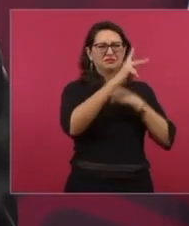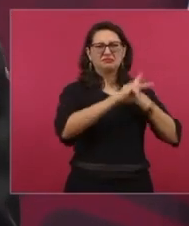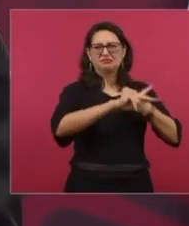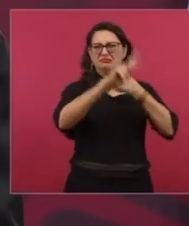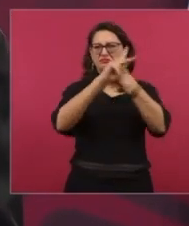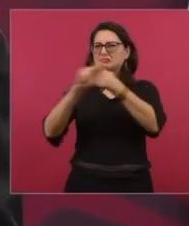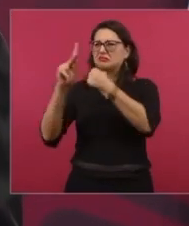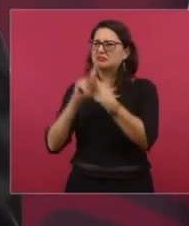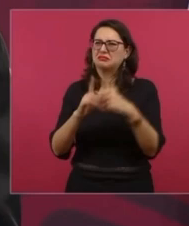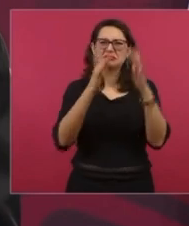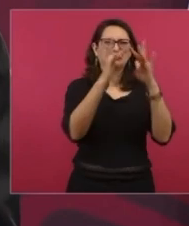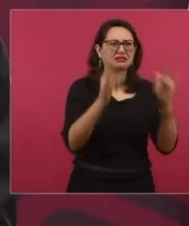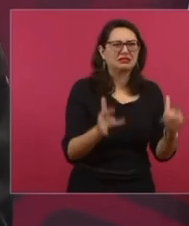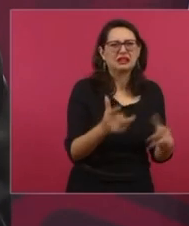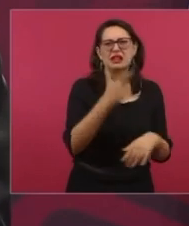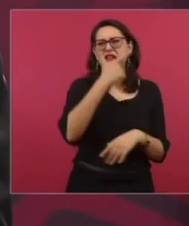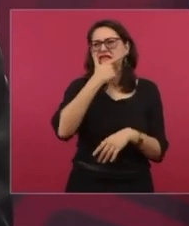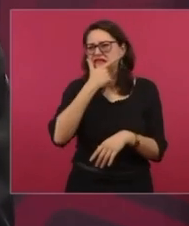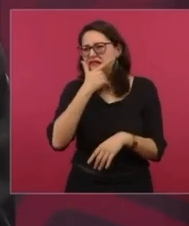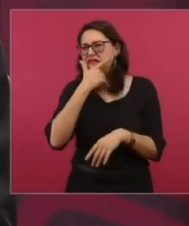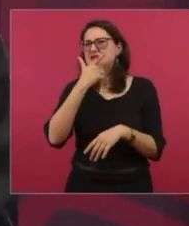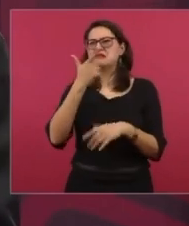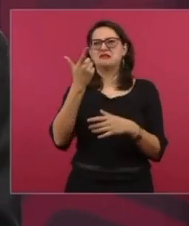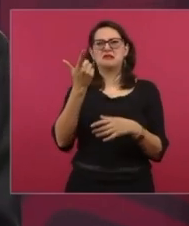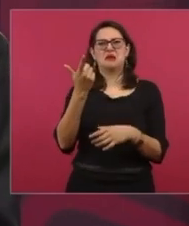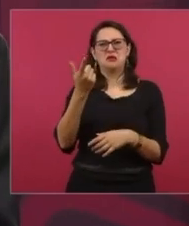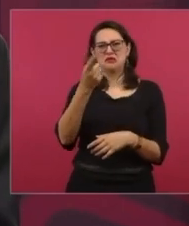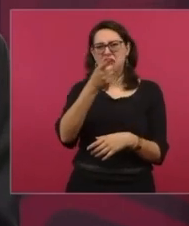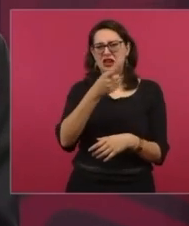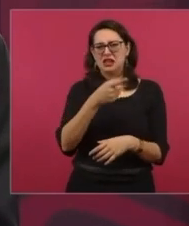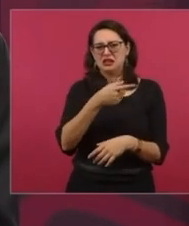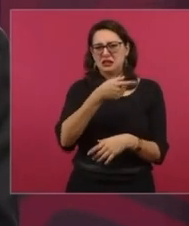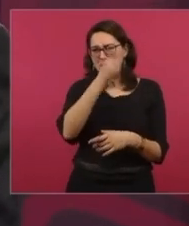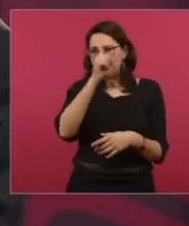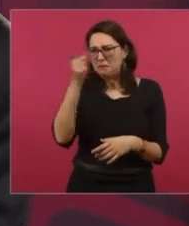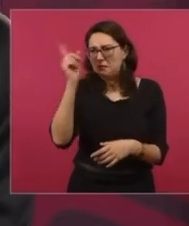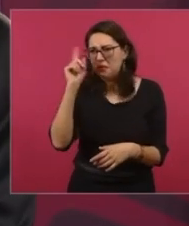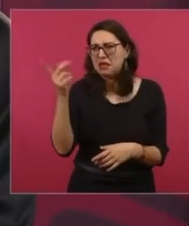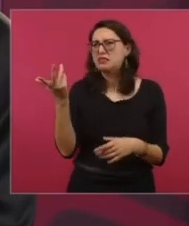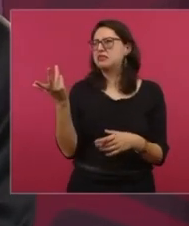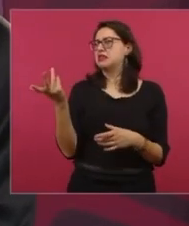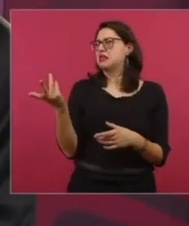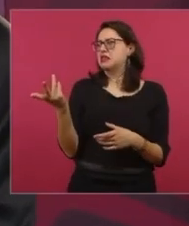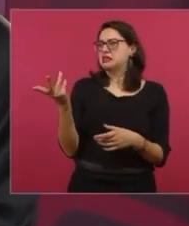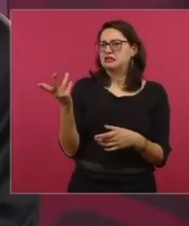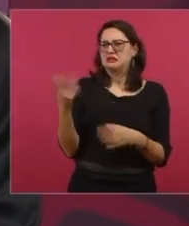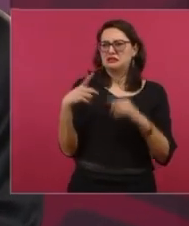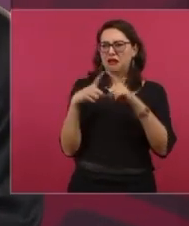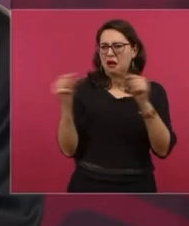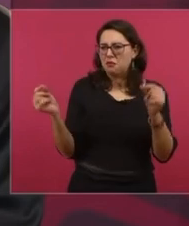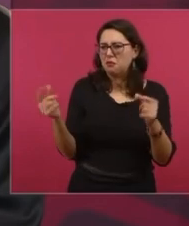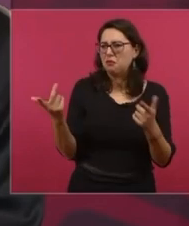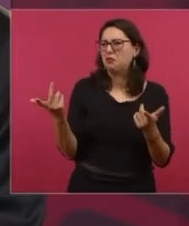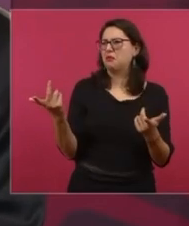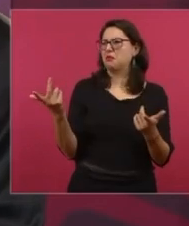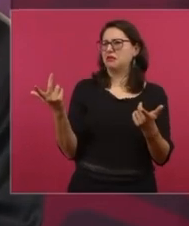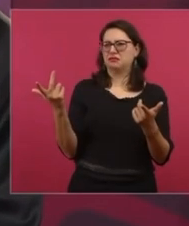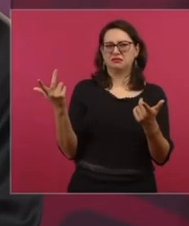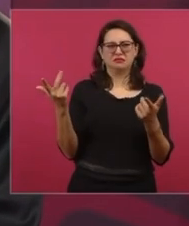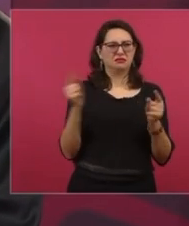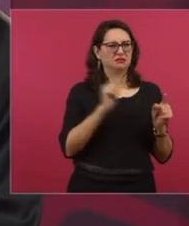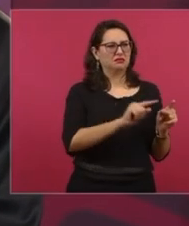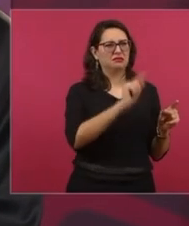en Londres, en Madrid, en Tokio, oficinas del gobierno que se llamaban